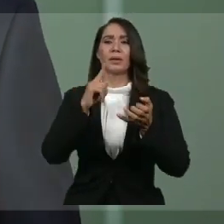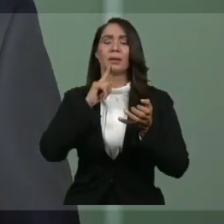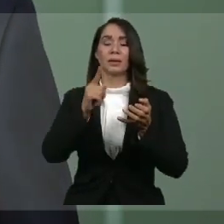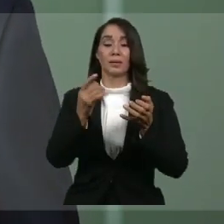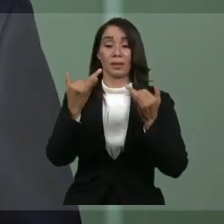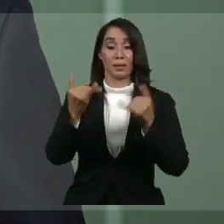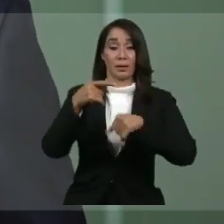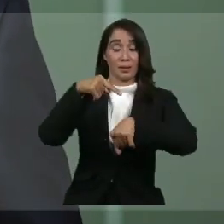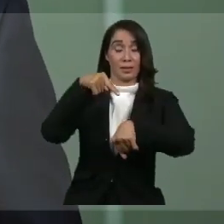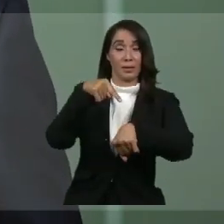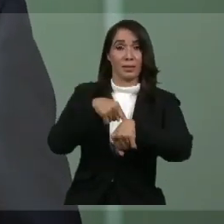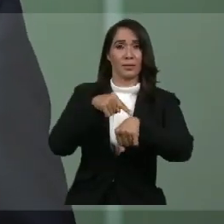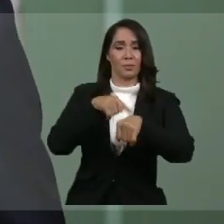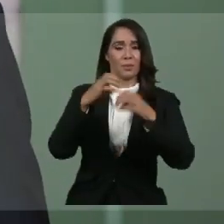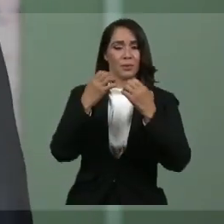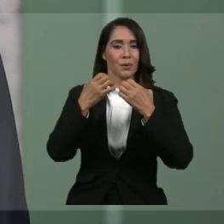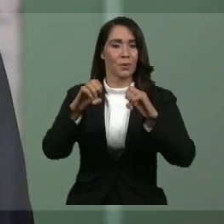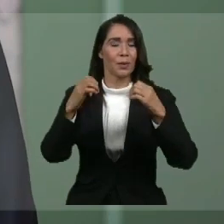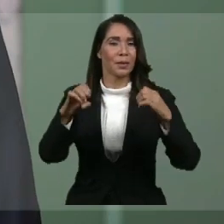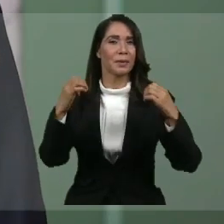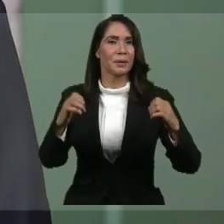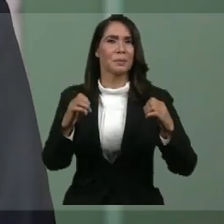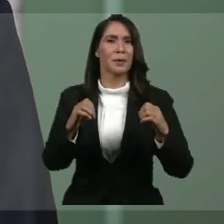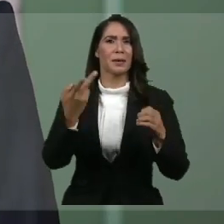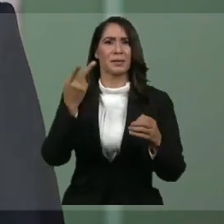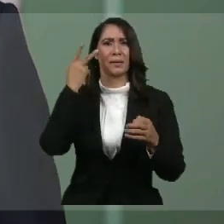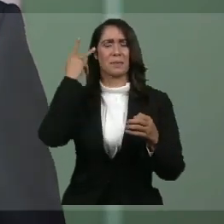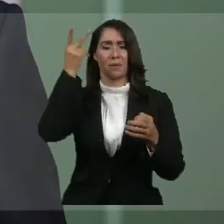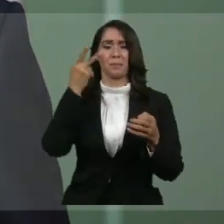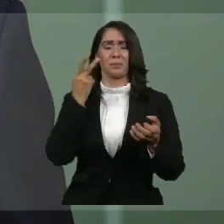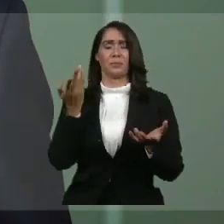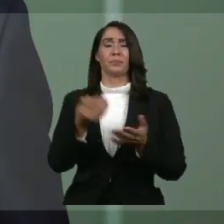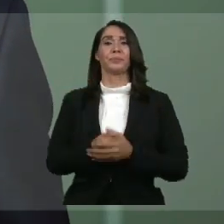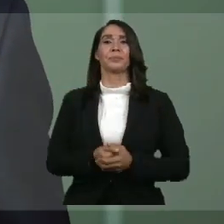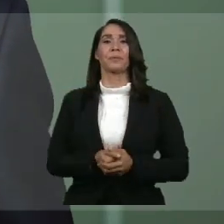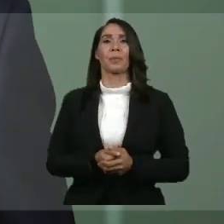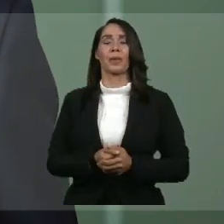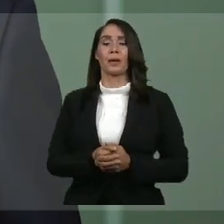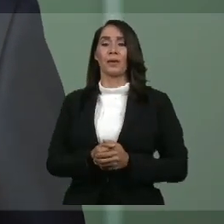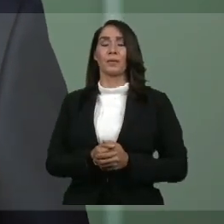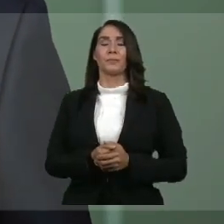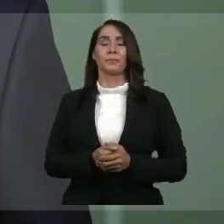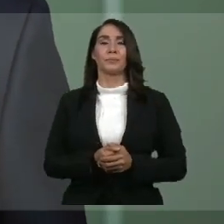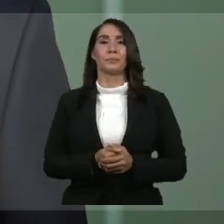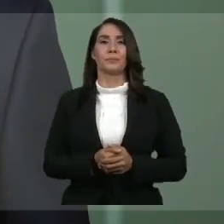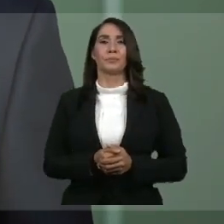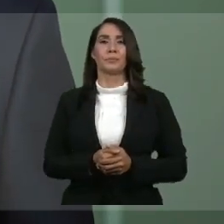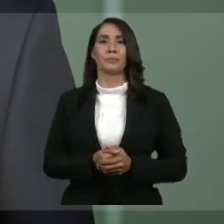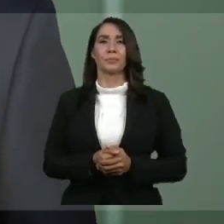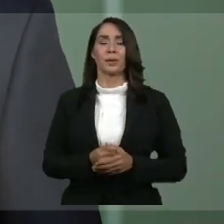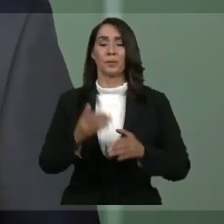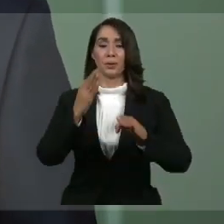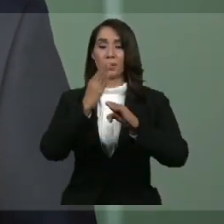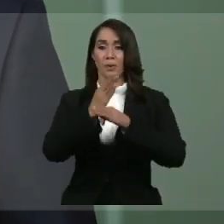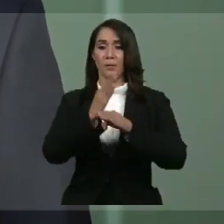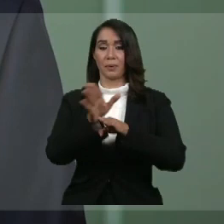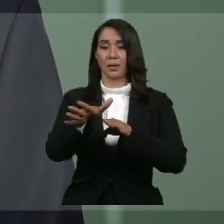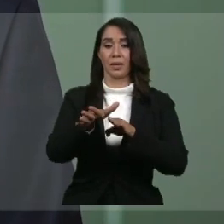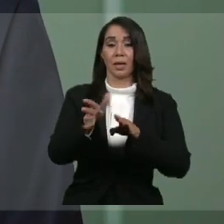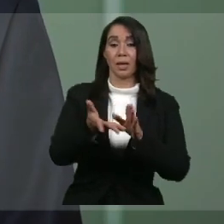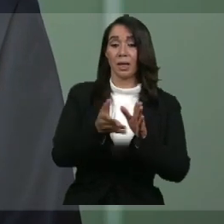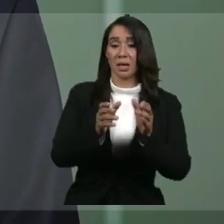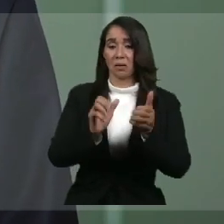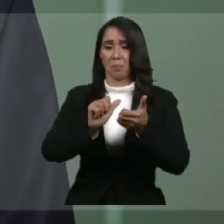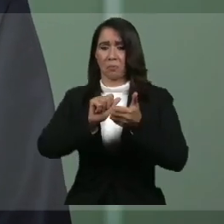momentos de emergencia hemos admitido ni vamos a admitir atajos que pasen por alto los principios de